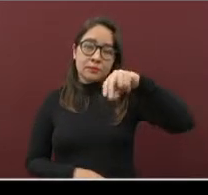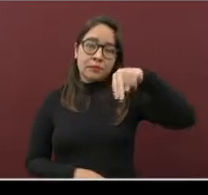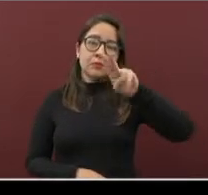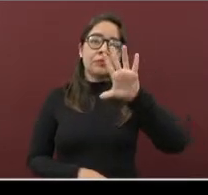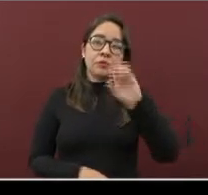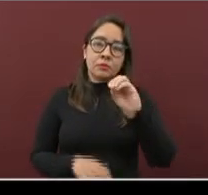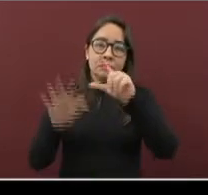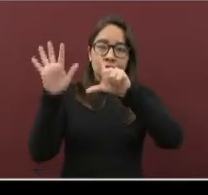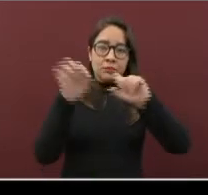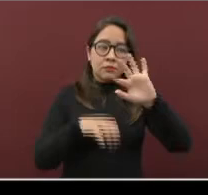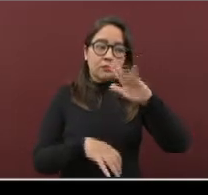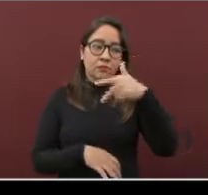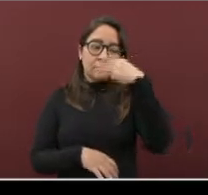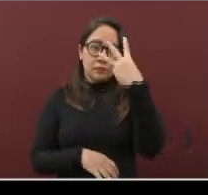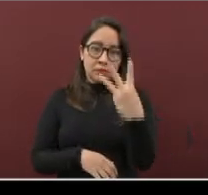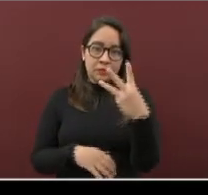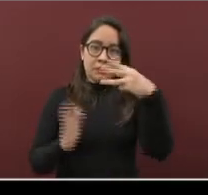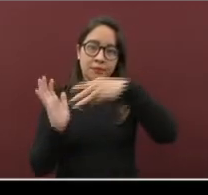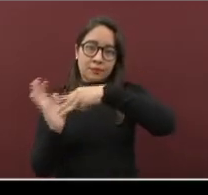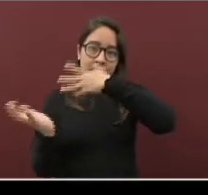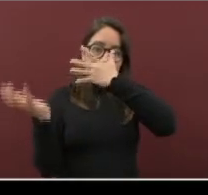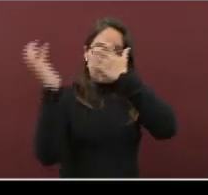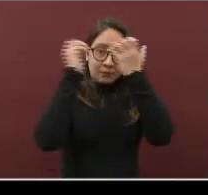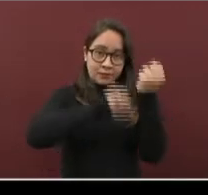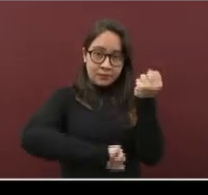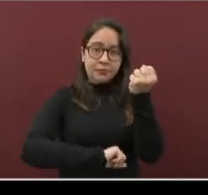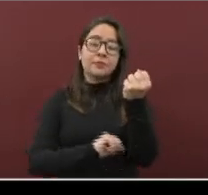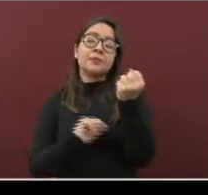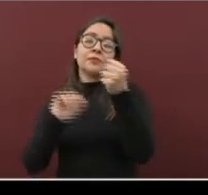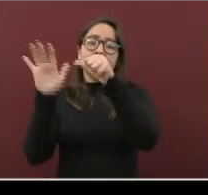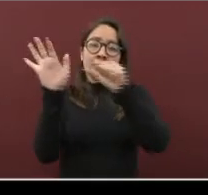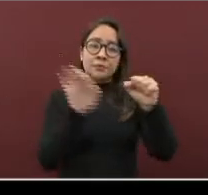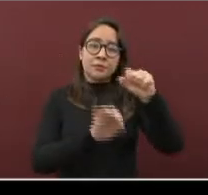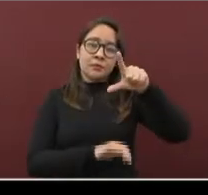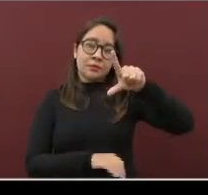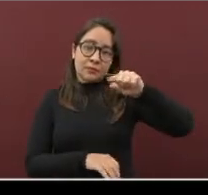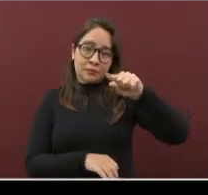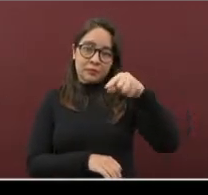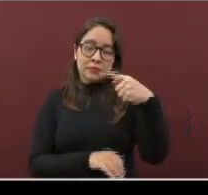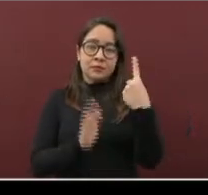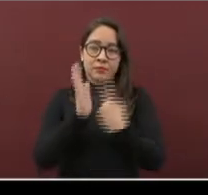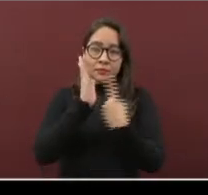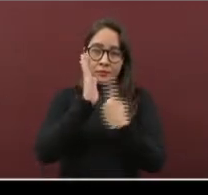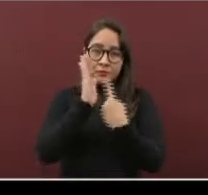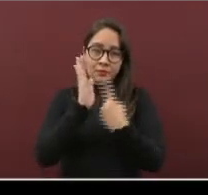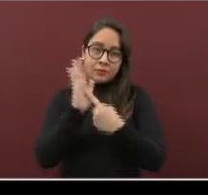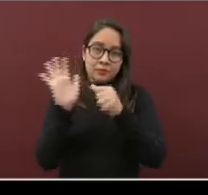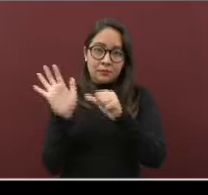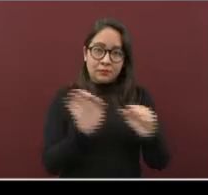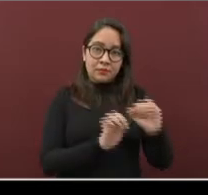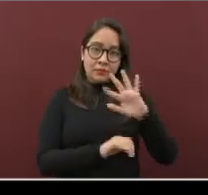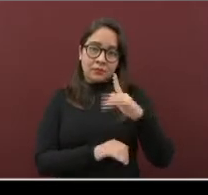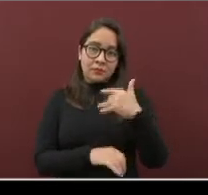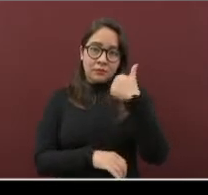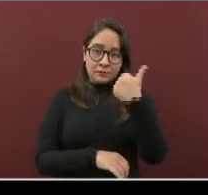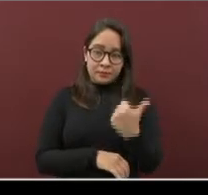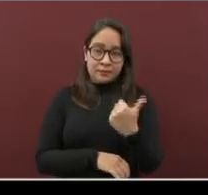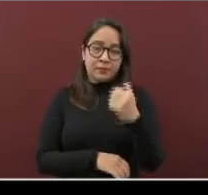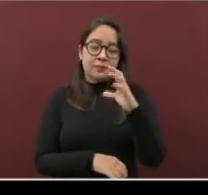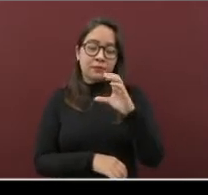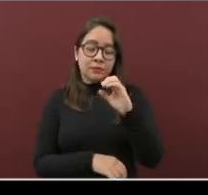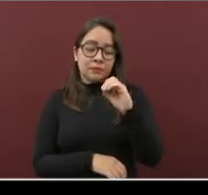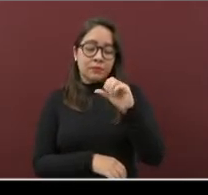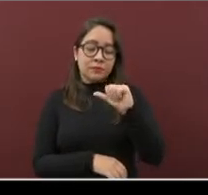753. Martínez de la Torre, 670. Papantla, 656. Y